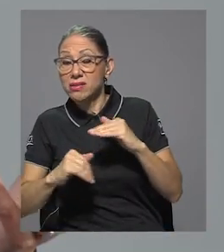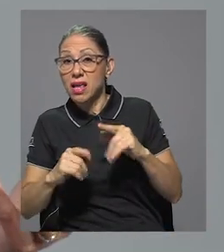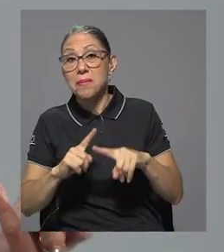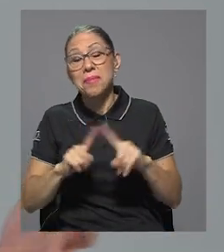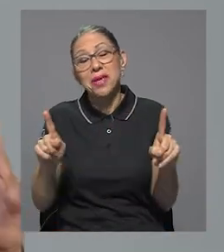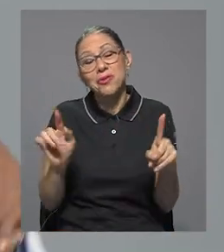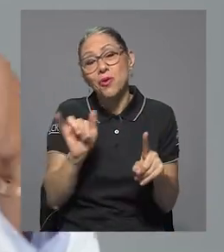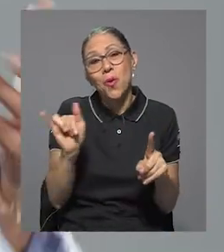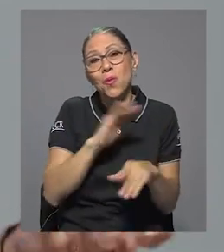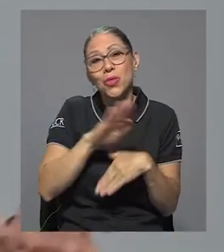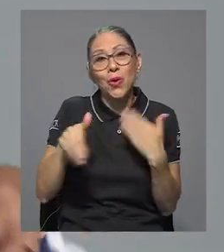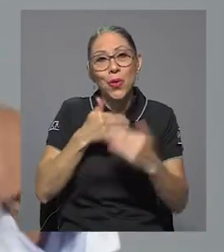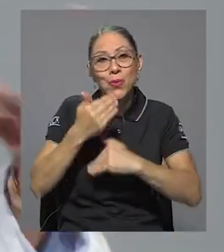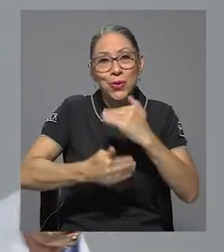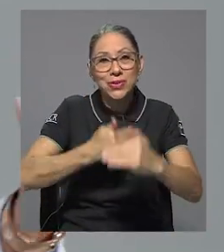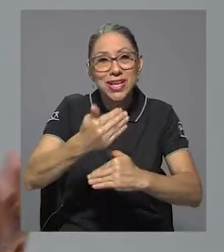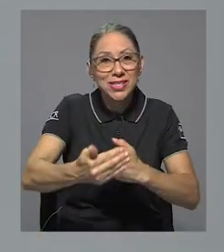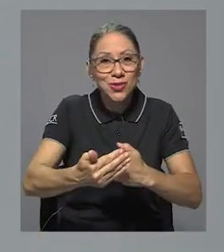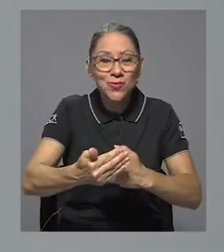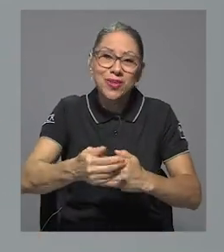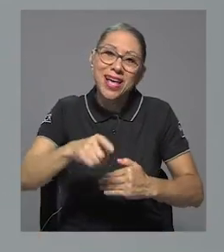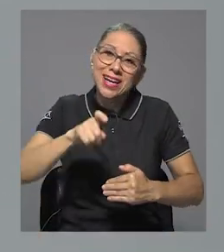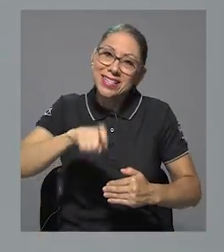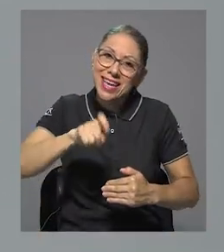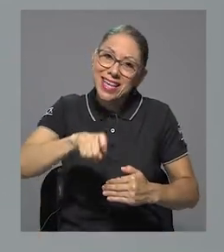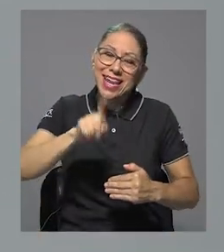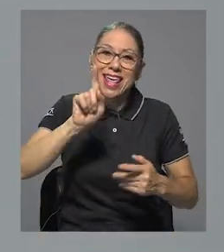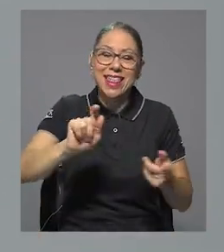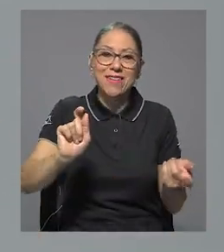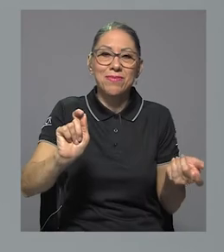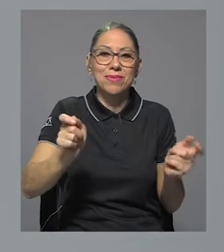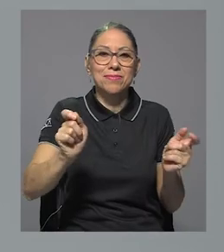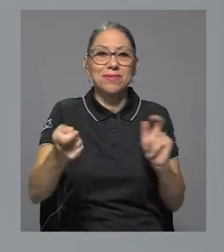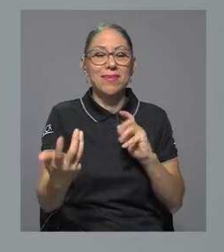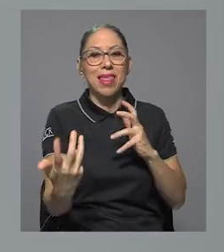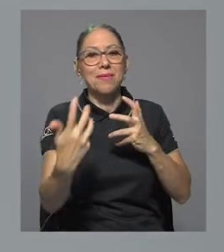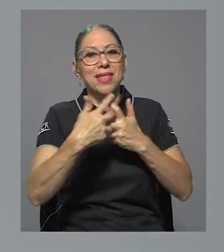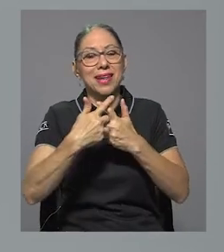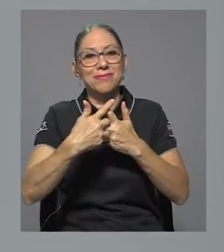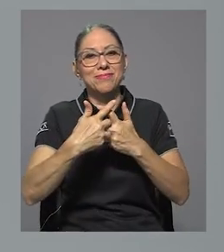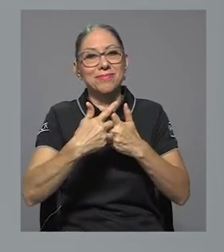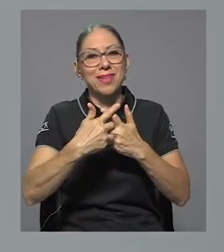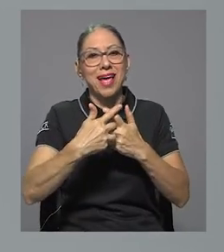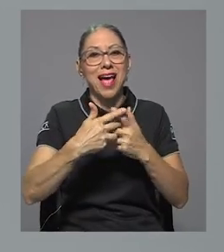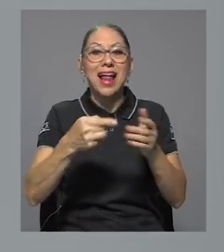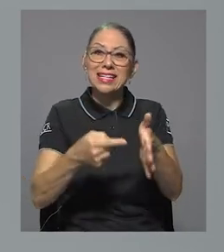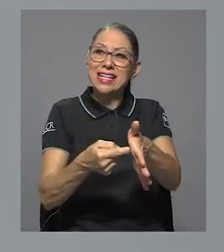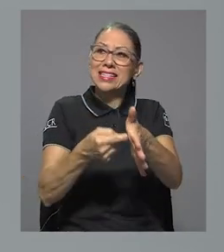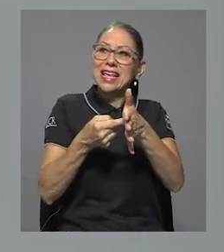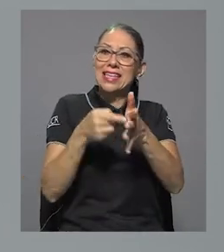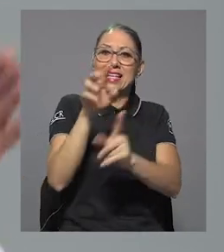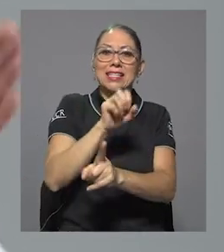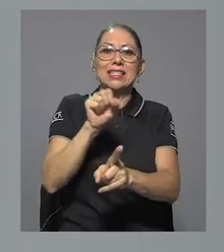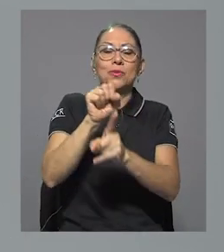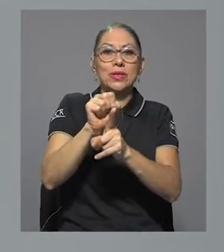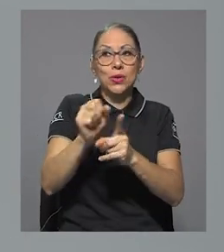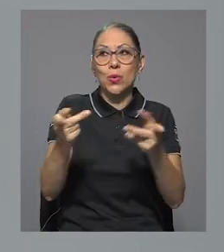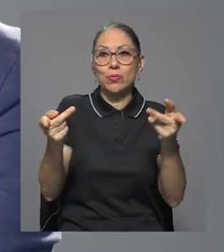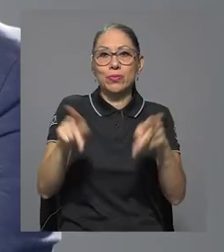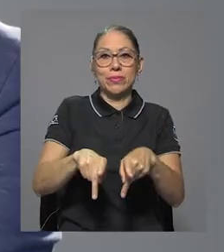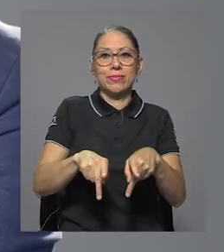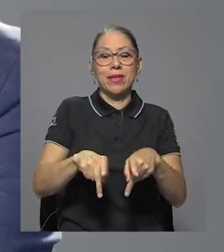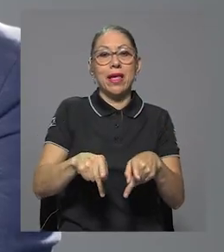proceso requiere y se tiene que adaptar a los cambios y a las exigencias de los contextos históricos. Pues